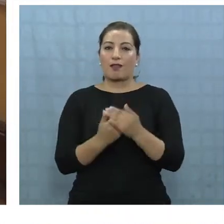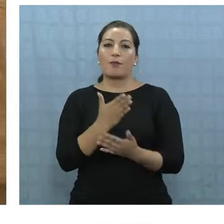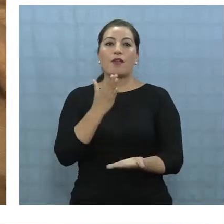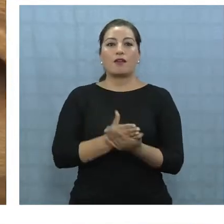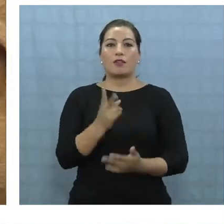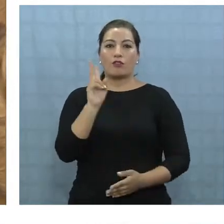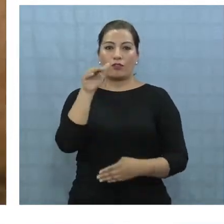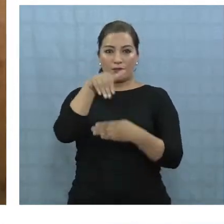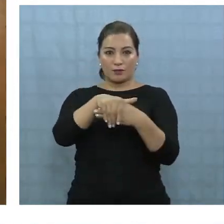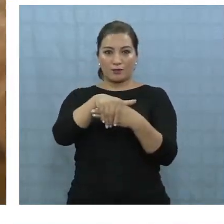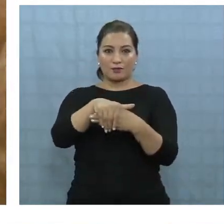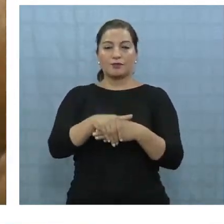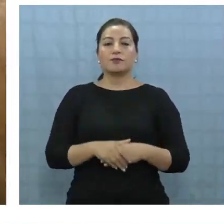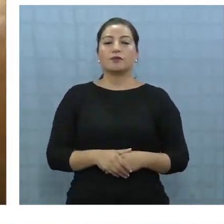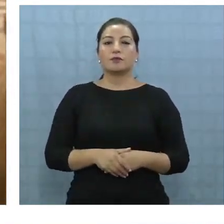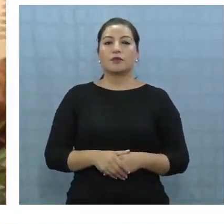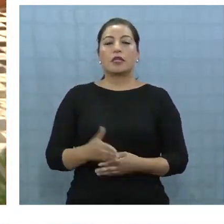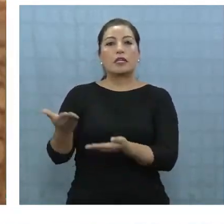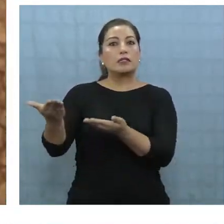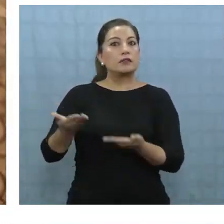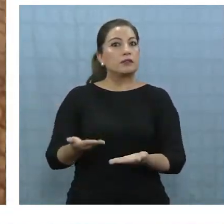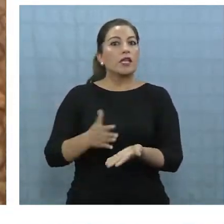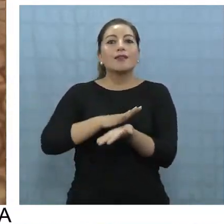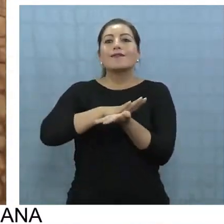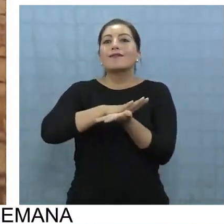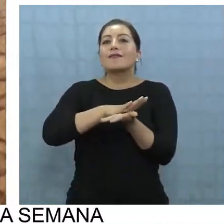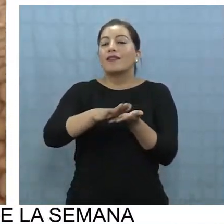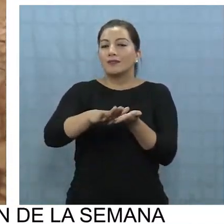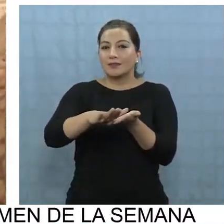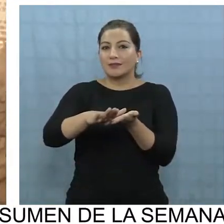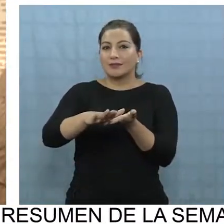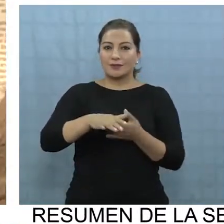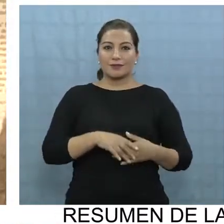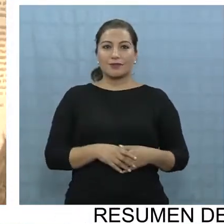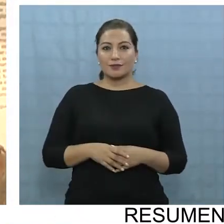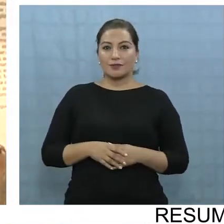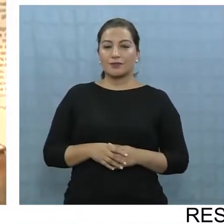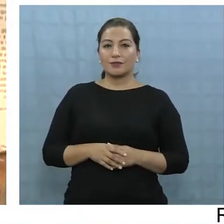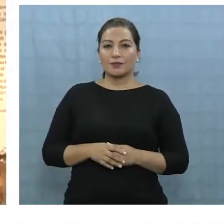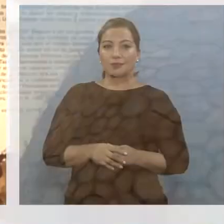la mañana a 2 de la tarde. La entrada es totalmente gratuita.